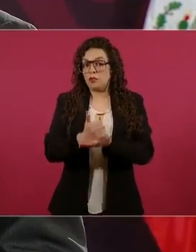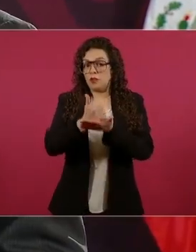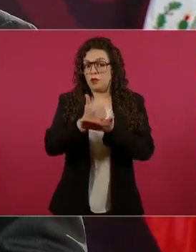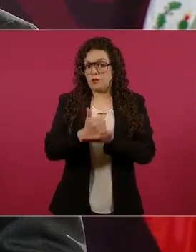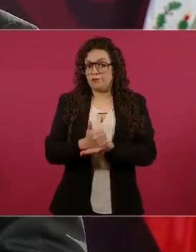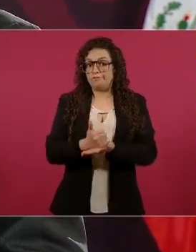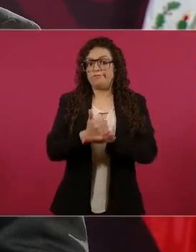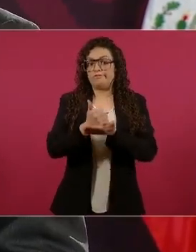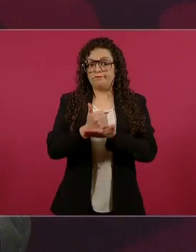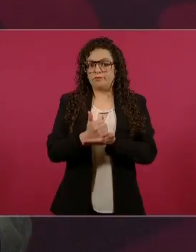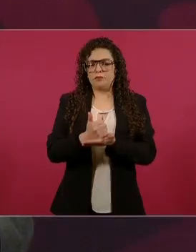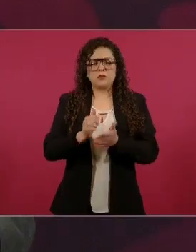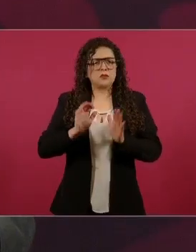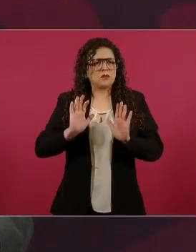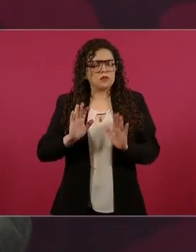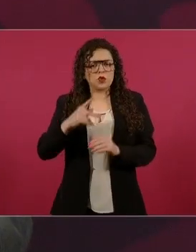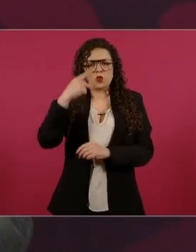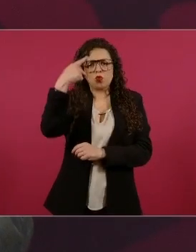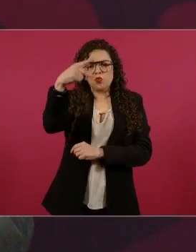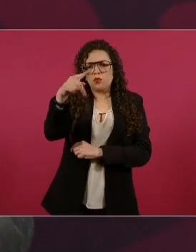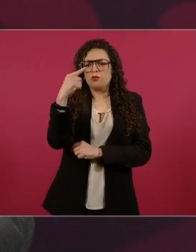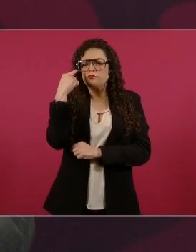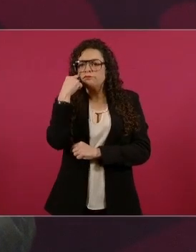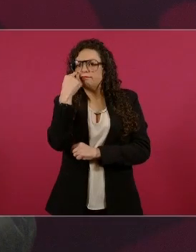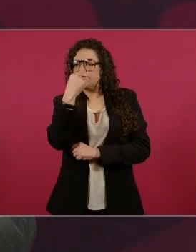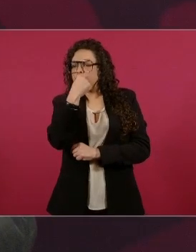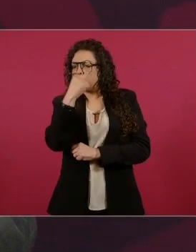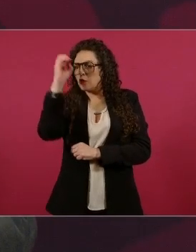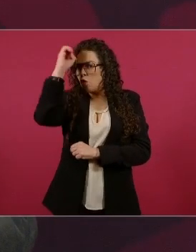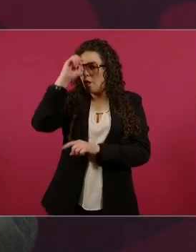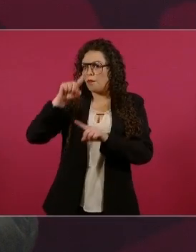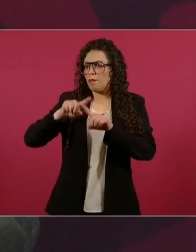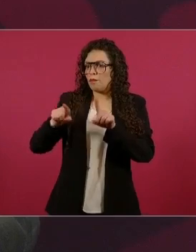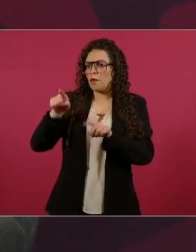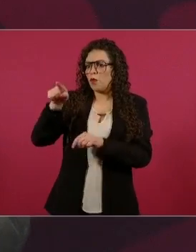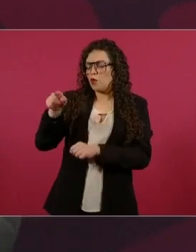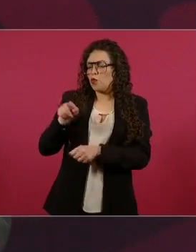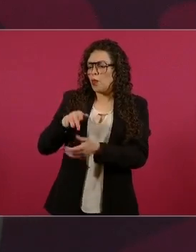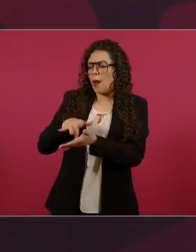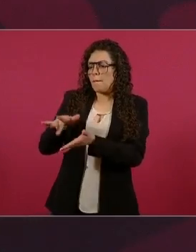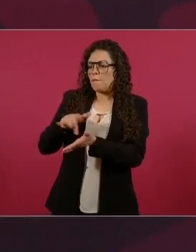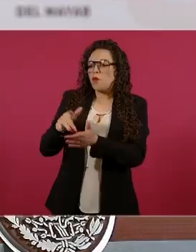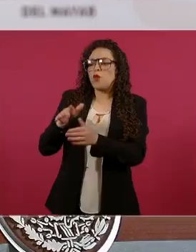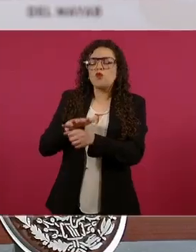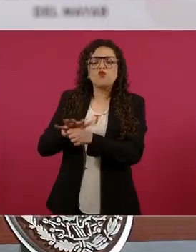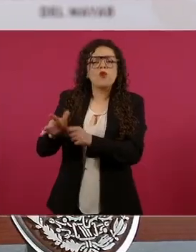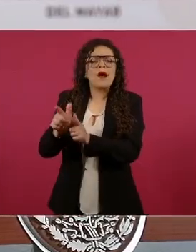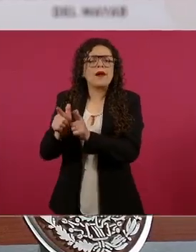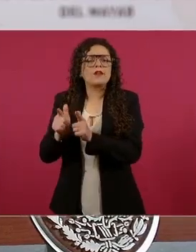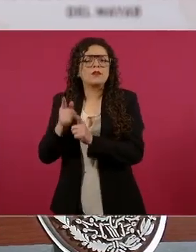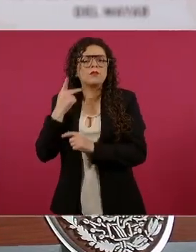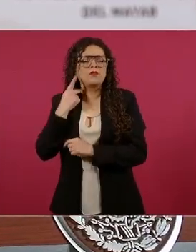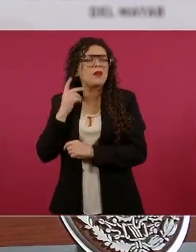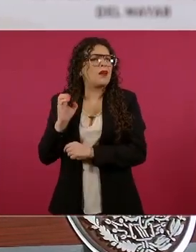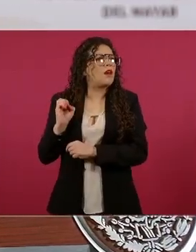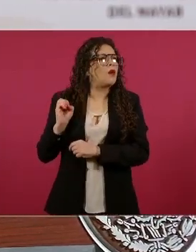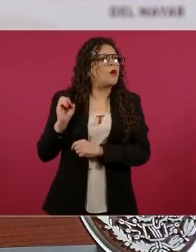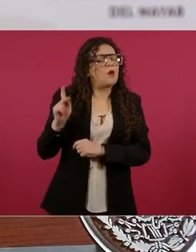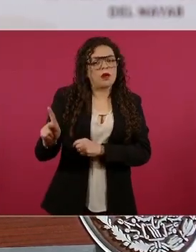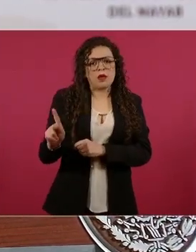partidistas, pero todos necesitamos vivir